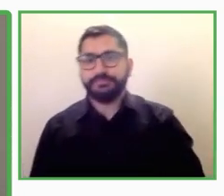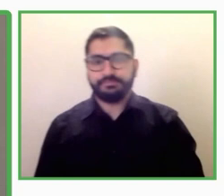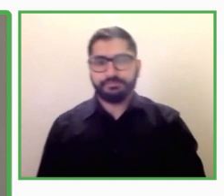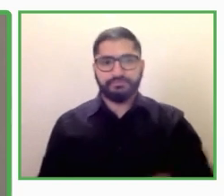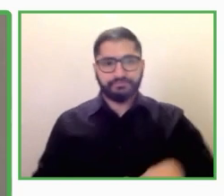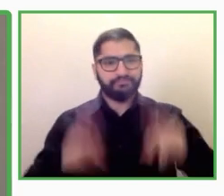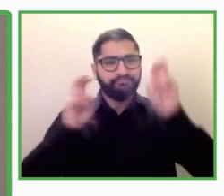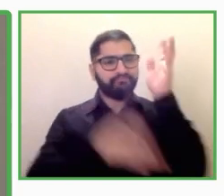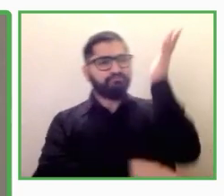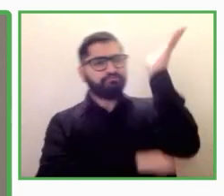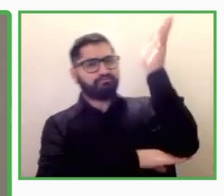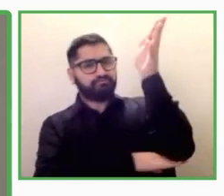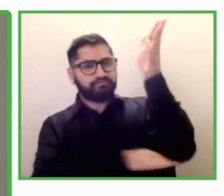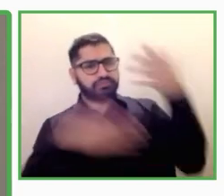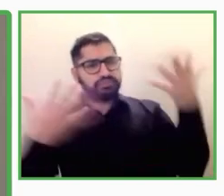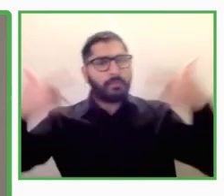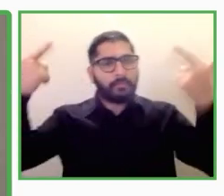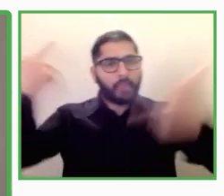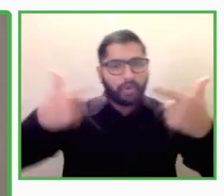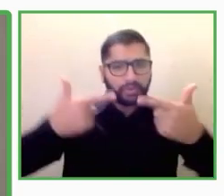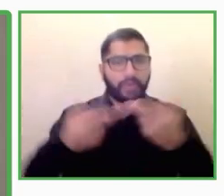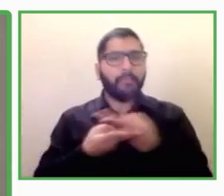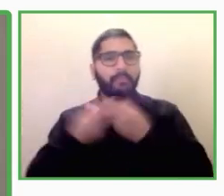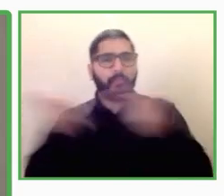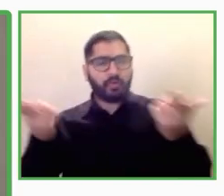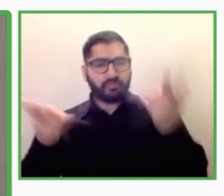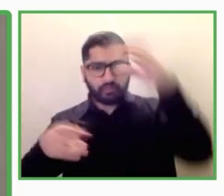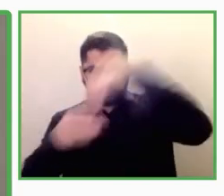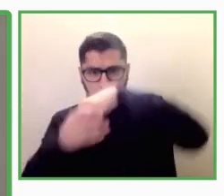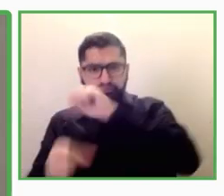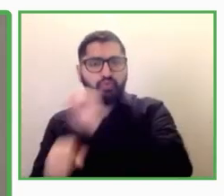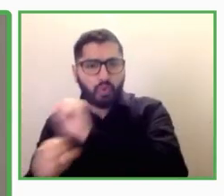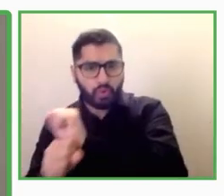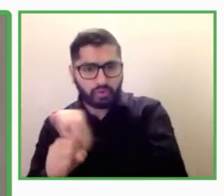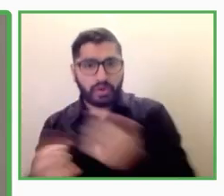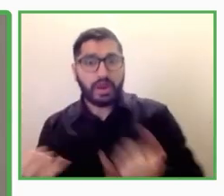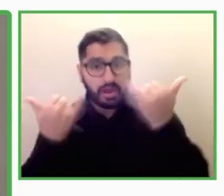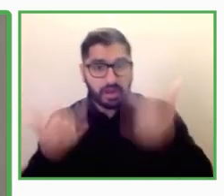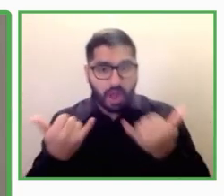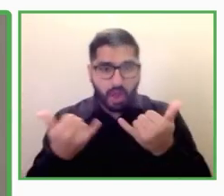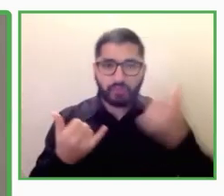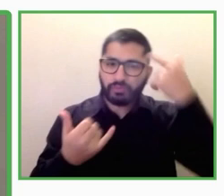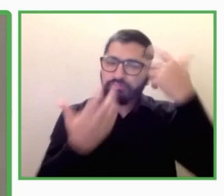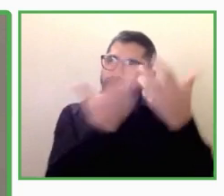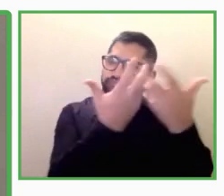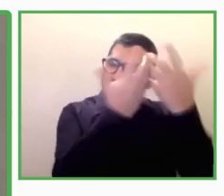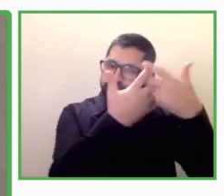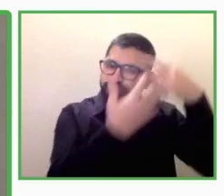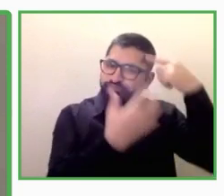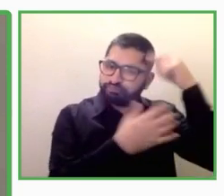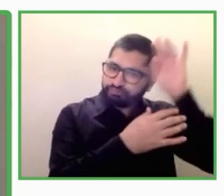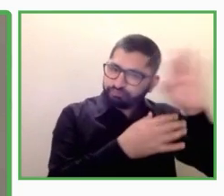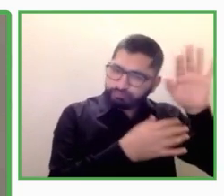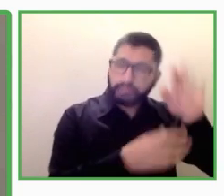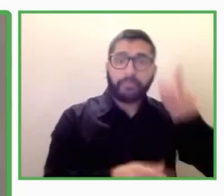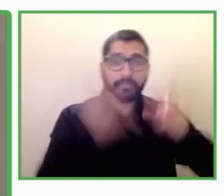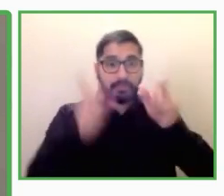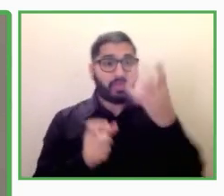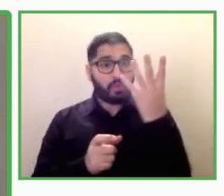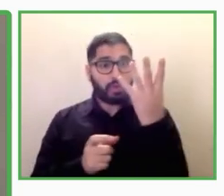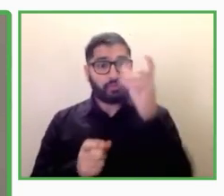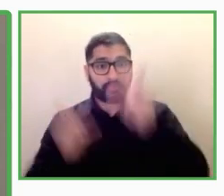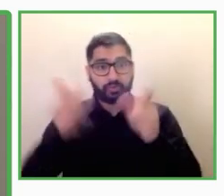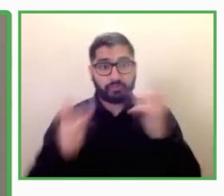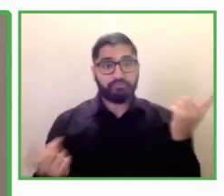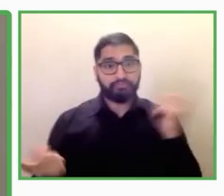hoy vamos a reflexionar con cuatro ponentes de lujo sobre cuáles son las políticas públicas más adecuadas